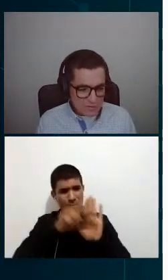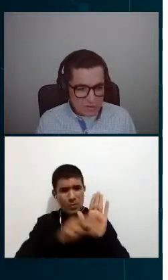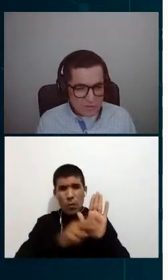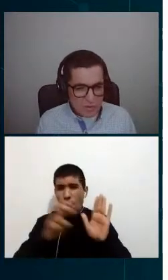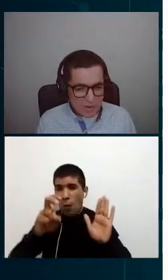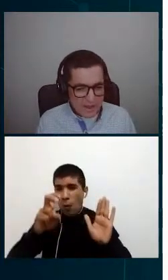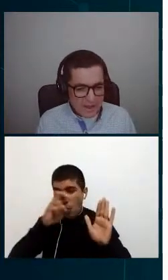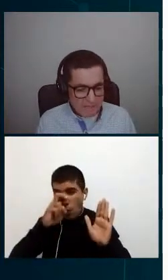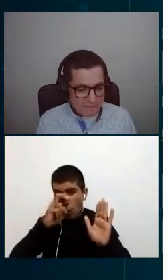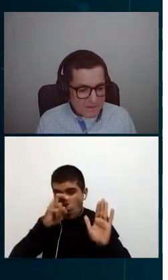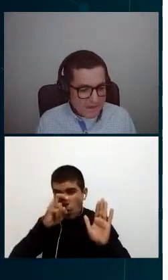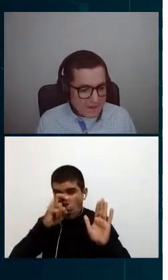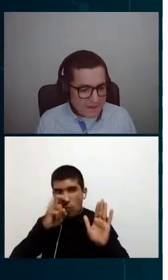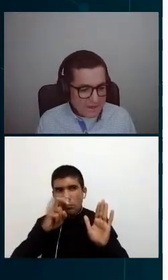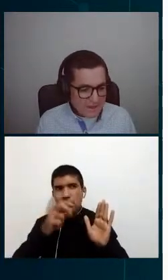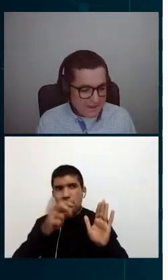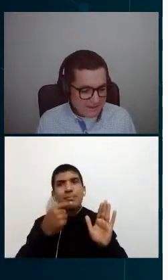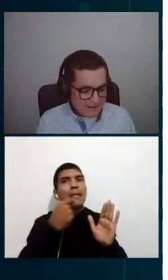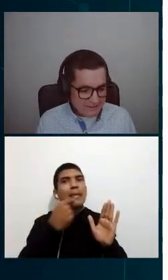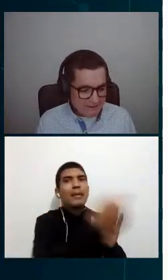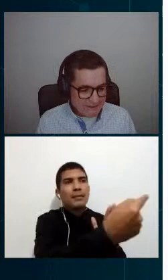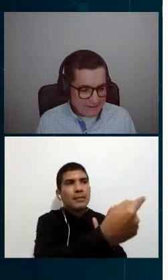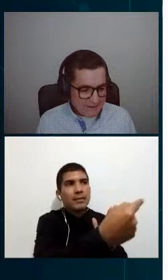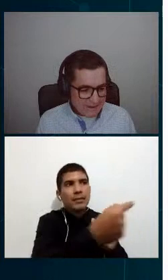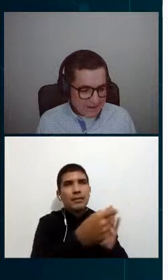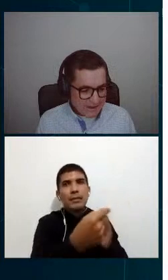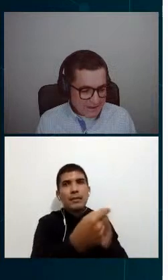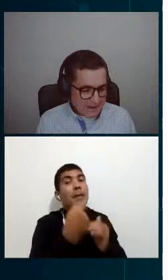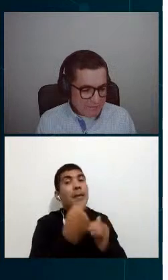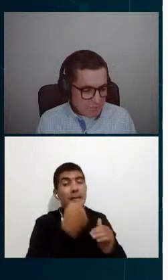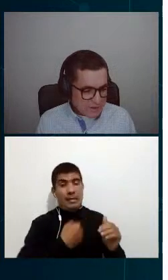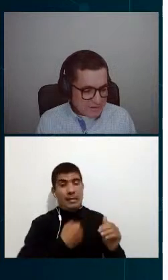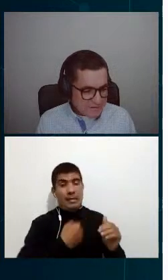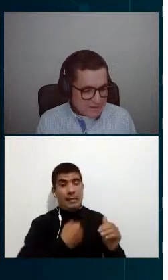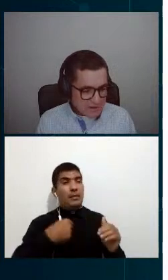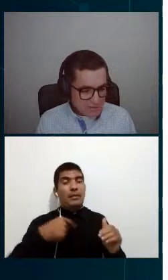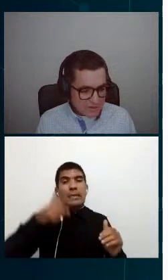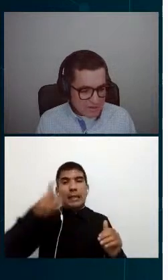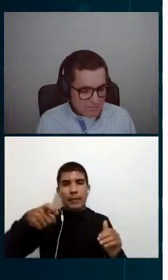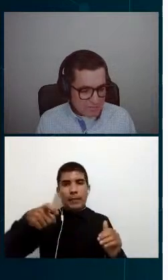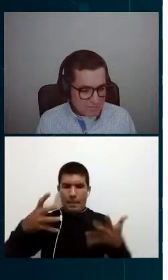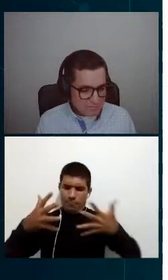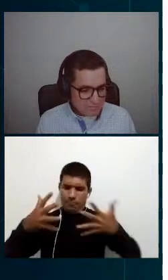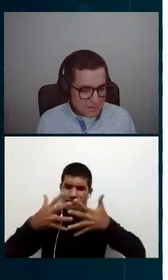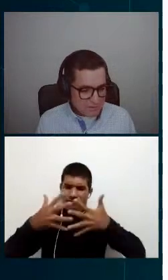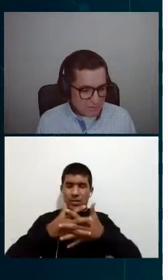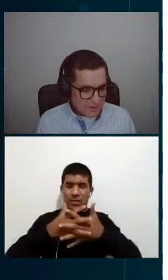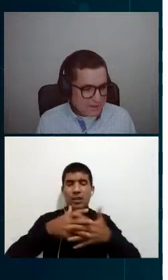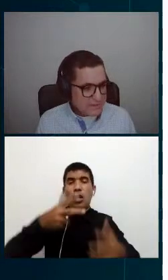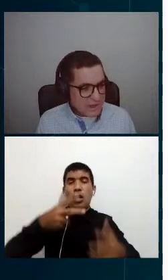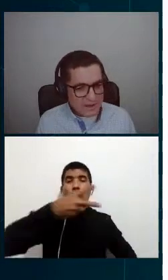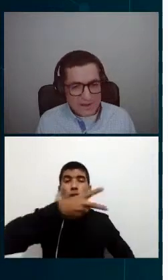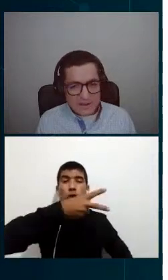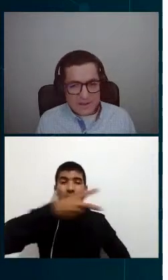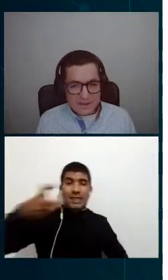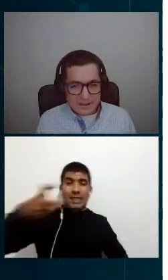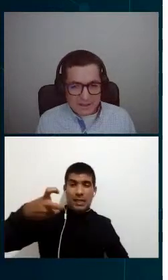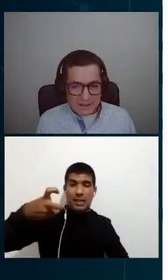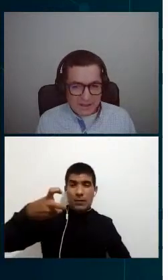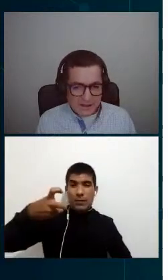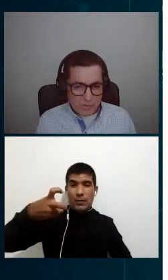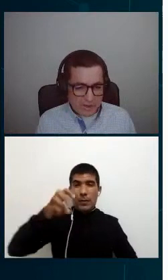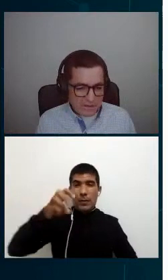milivates entonces hubo que cambiar la la potencia de los equipos para poder entrar